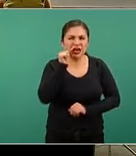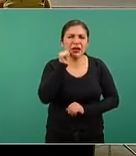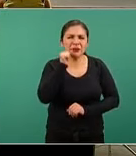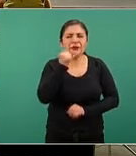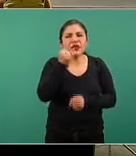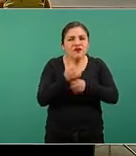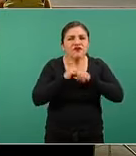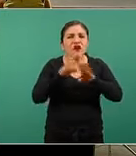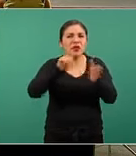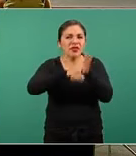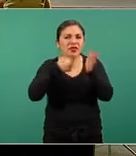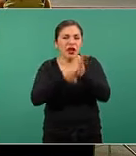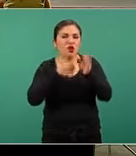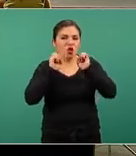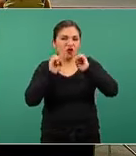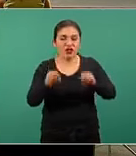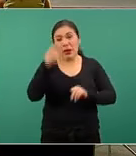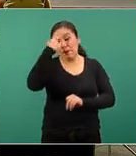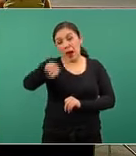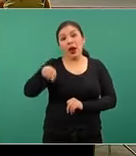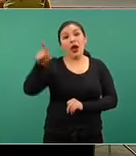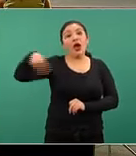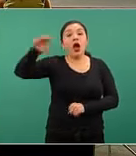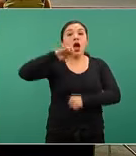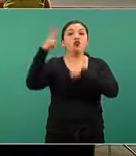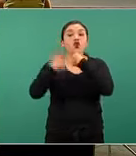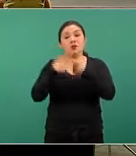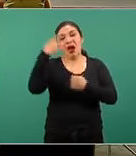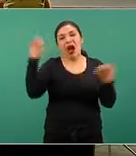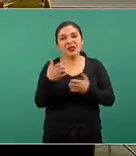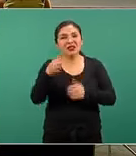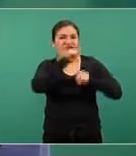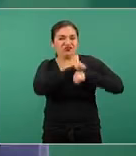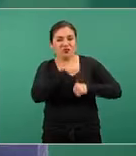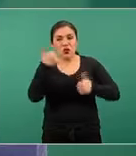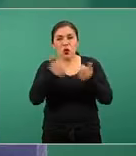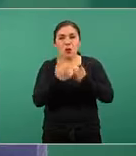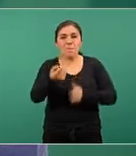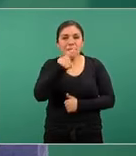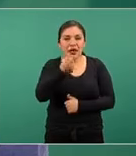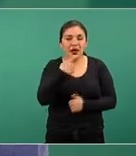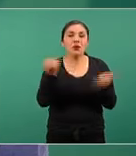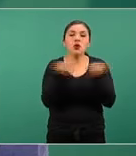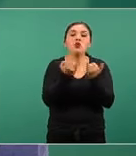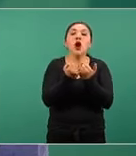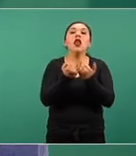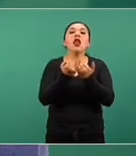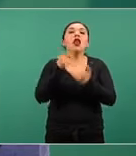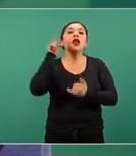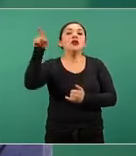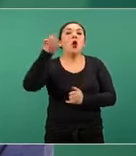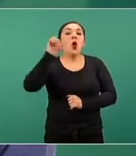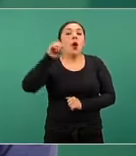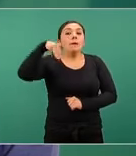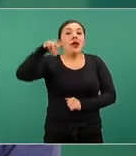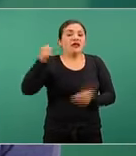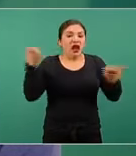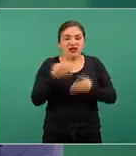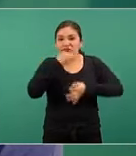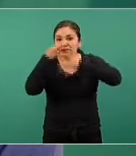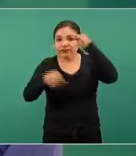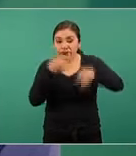informe técnico oficial de la Agencia Europea de Medicamentos y también el pronunciamiento técnico de la Organización Mundial de la Salud